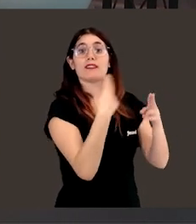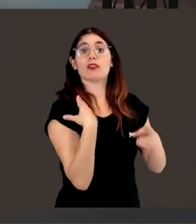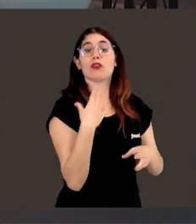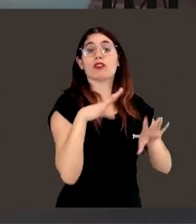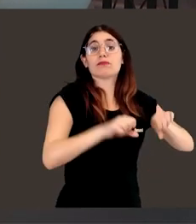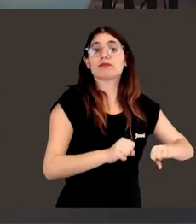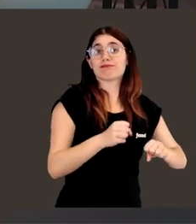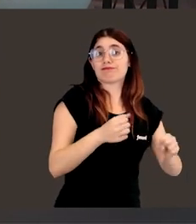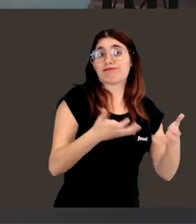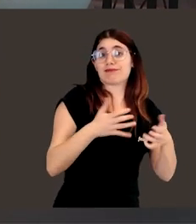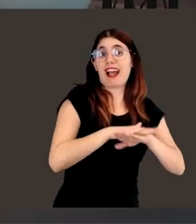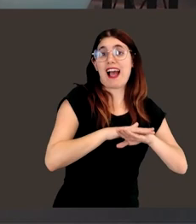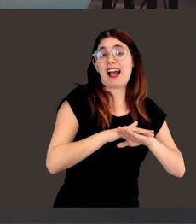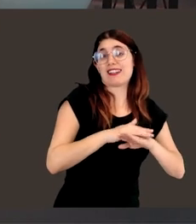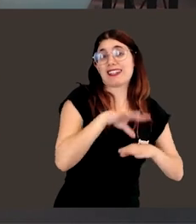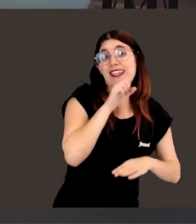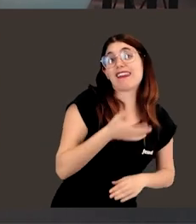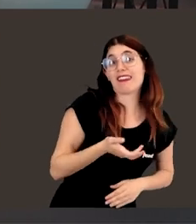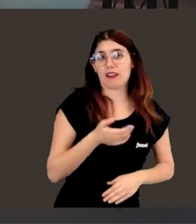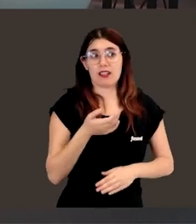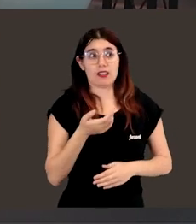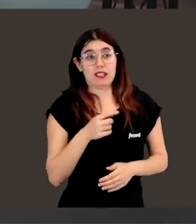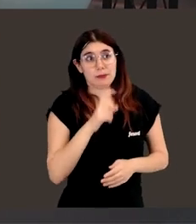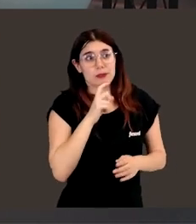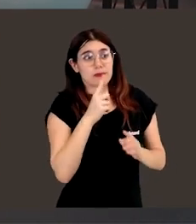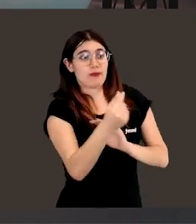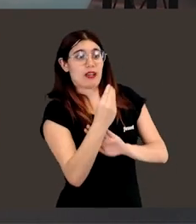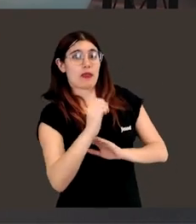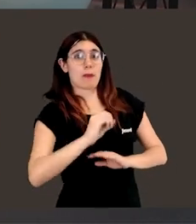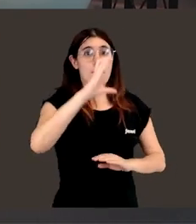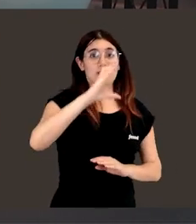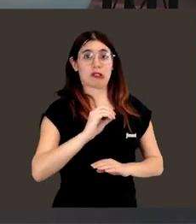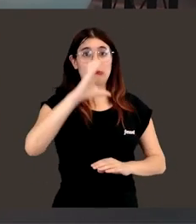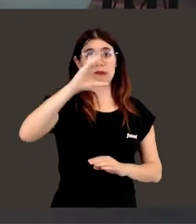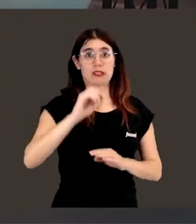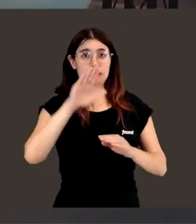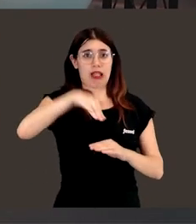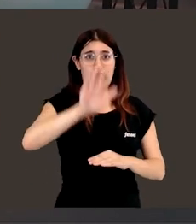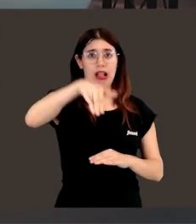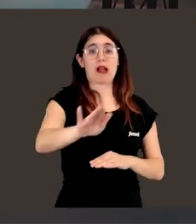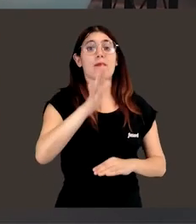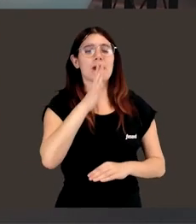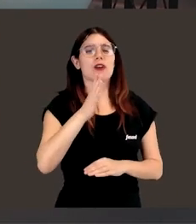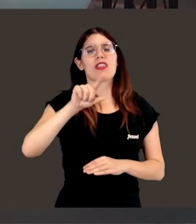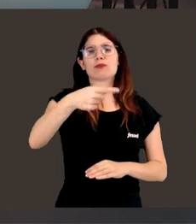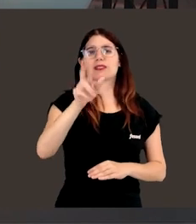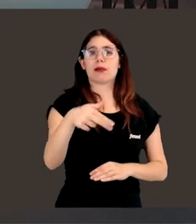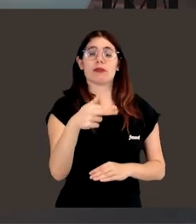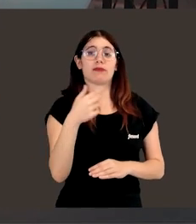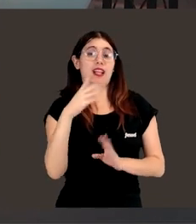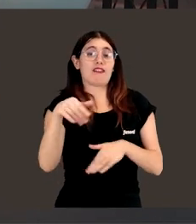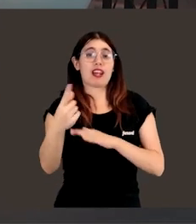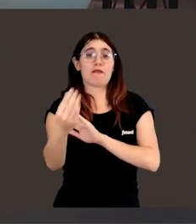de turno, pues que haya mayor o menor financiación en ciencia, eso para empezar. Luego, claro, al final la mayor